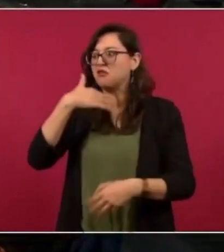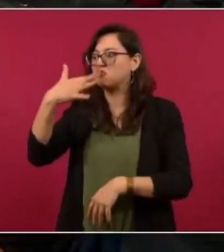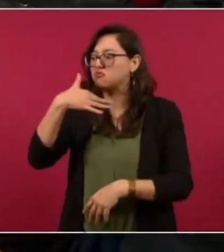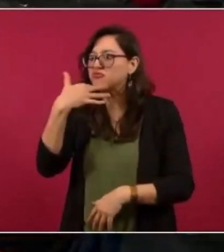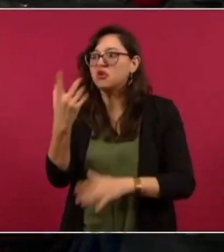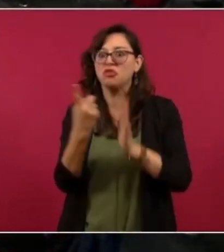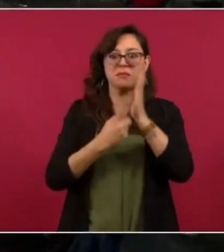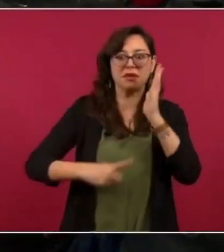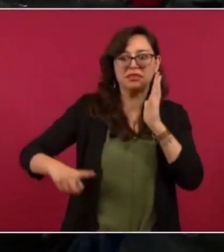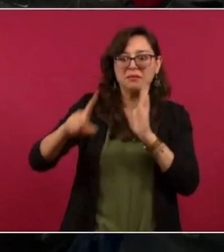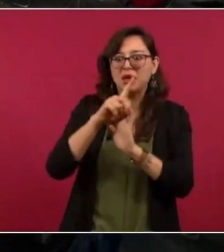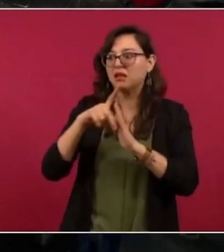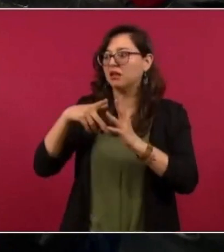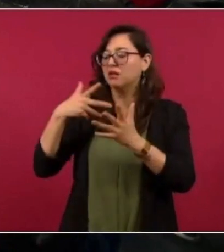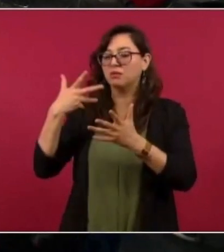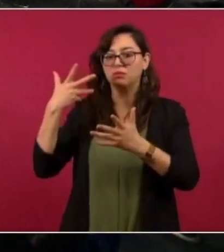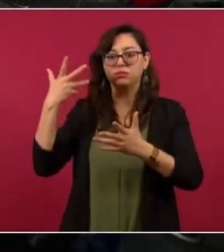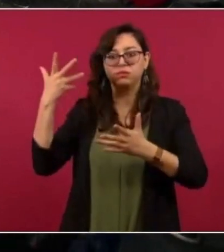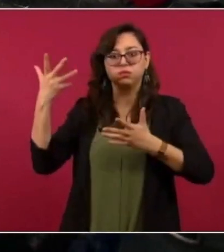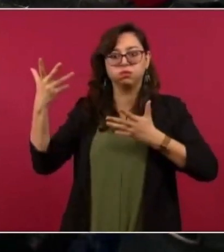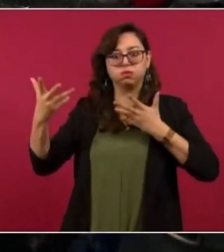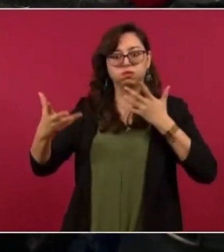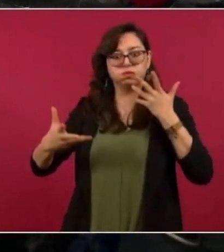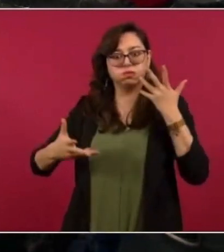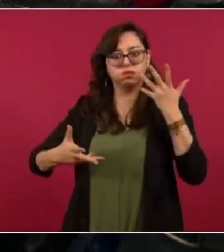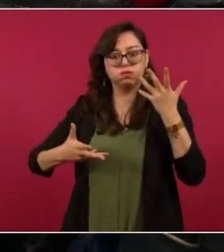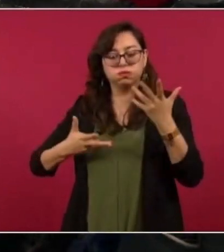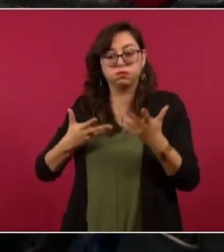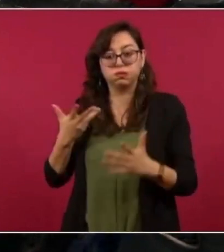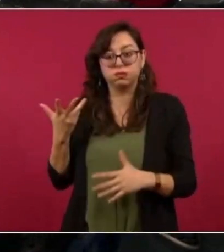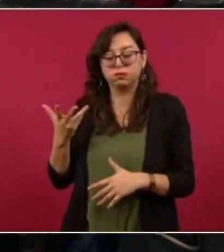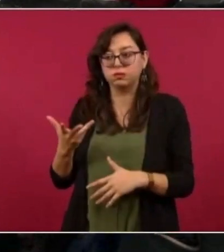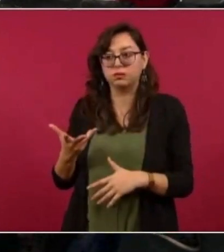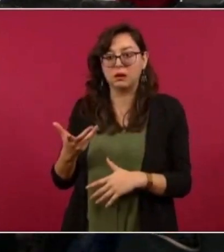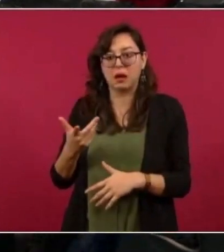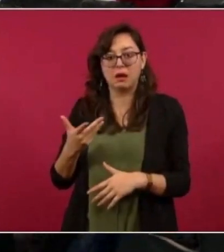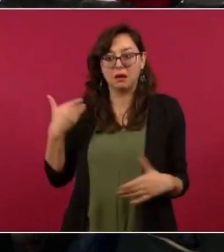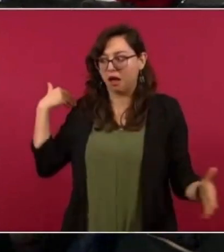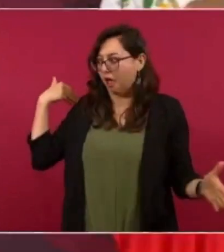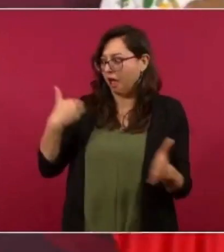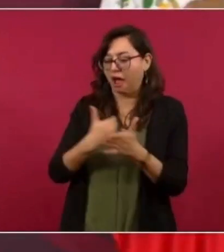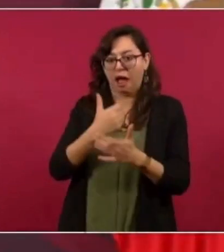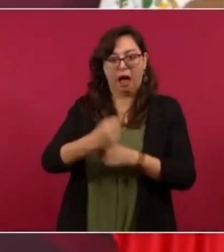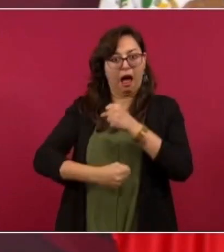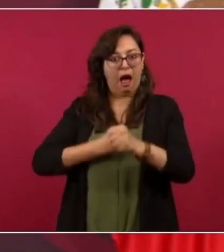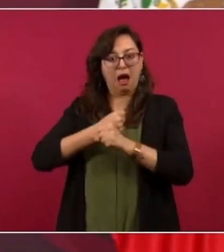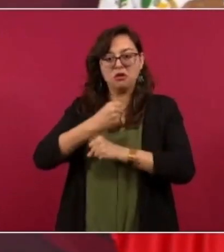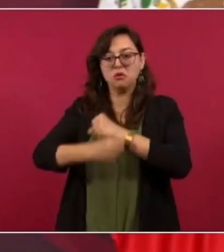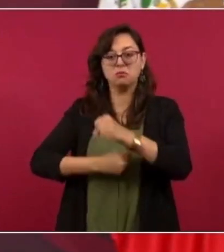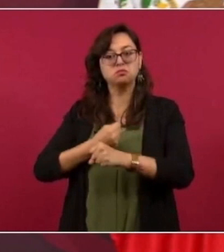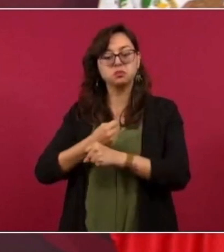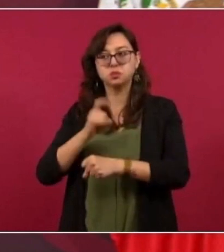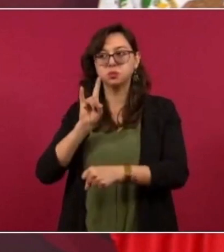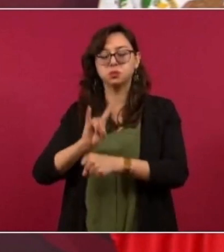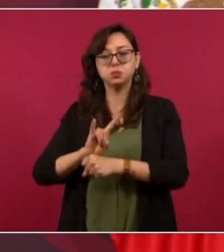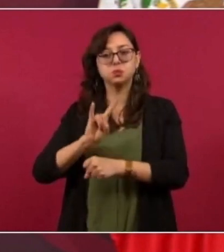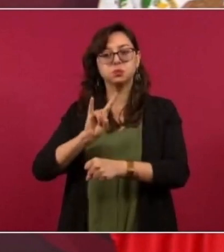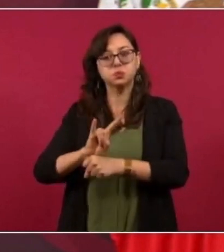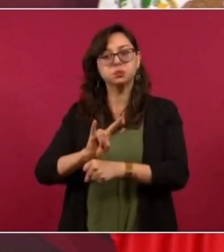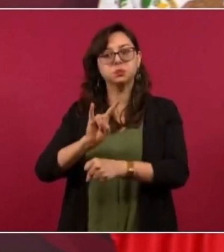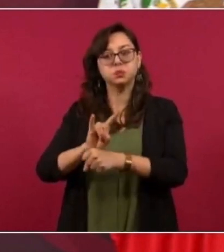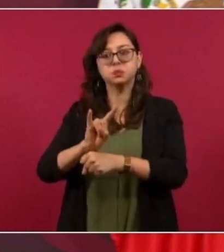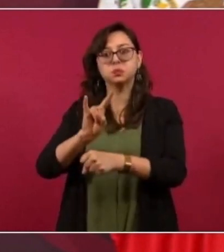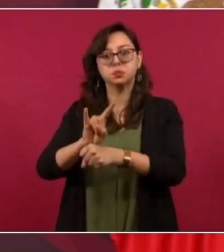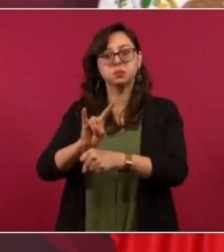pinta como son, pero no es